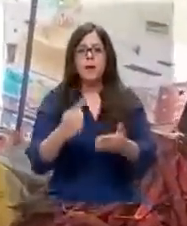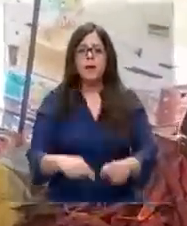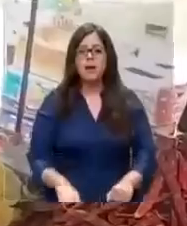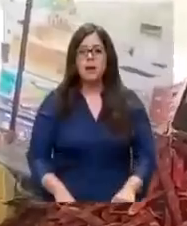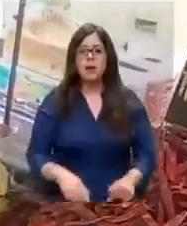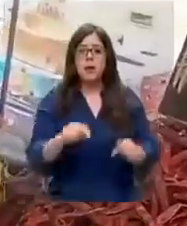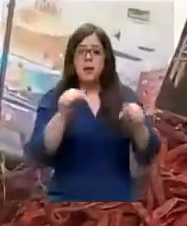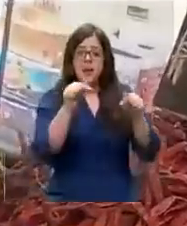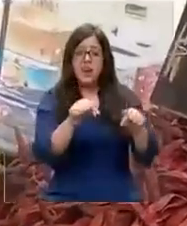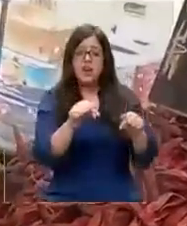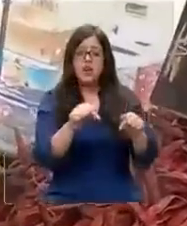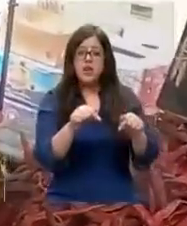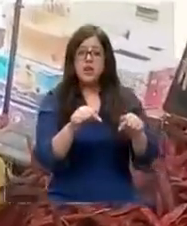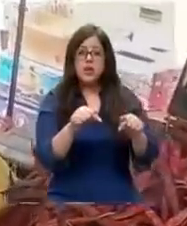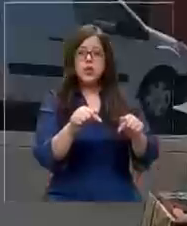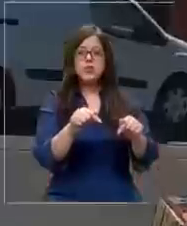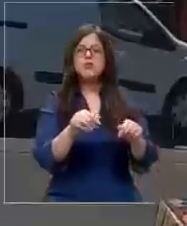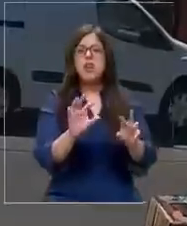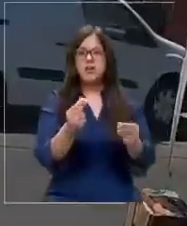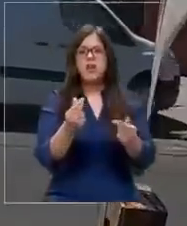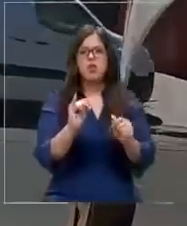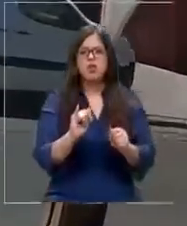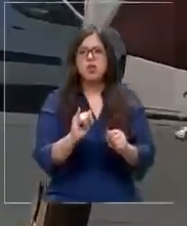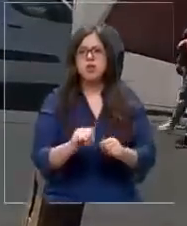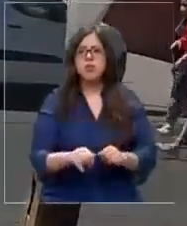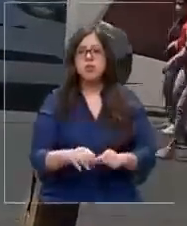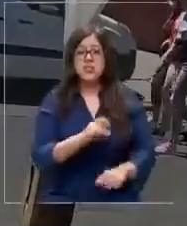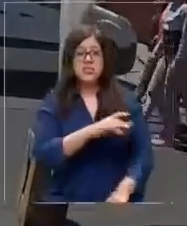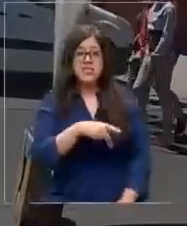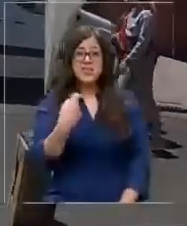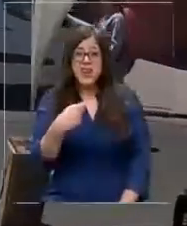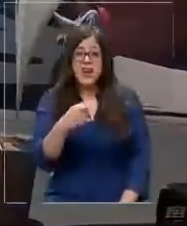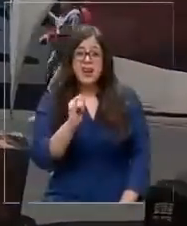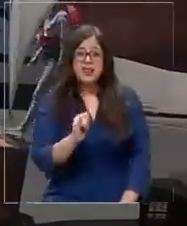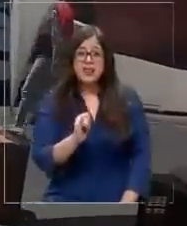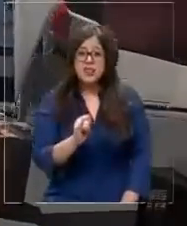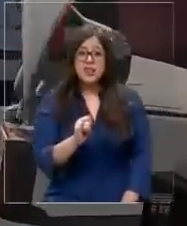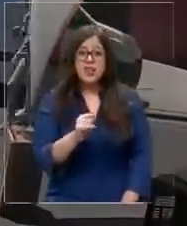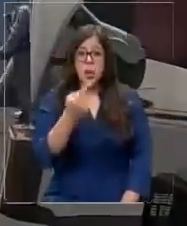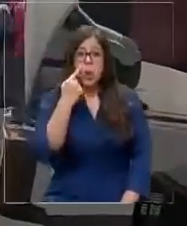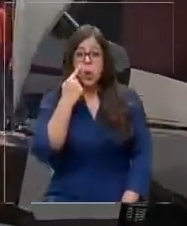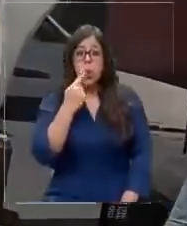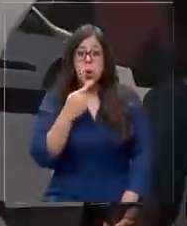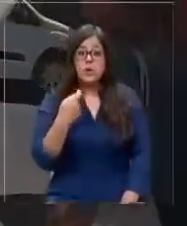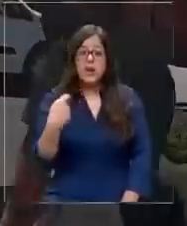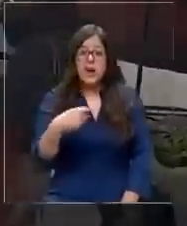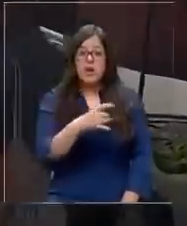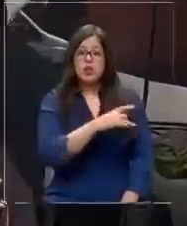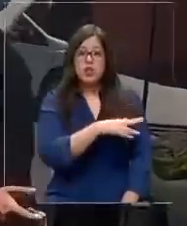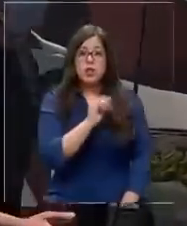Esto está ya, estamos, un precio más razonable. Chile está caro, sea, hablemos globalmente, está muy caro Chile.